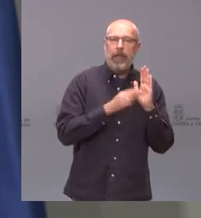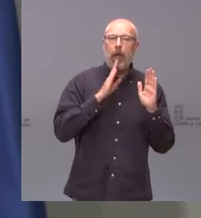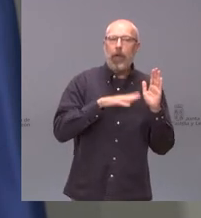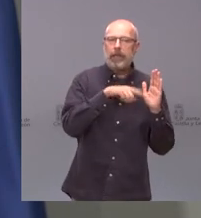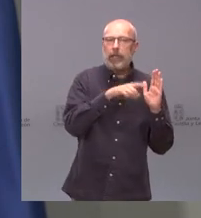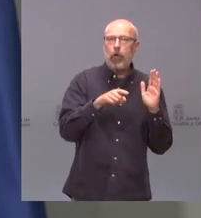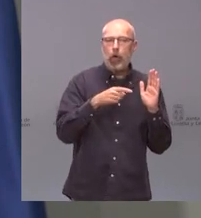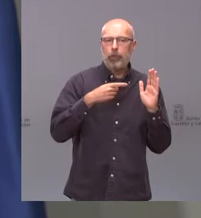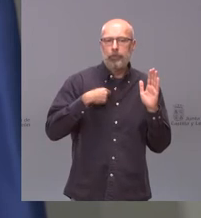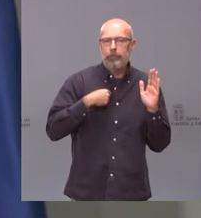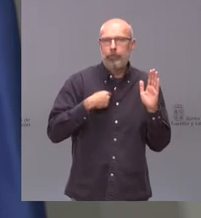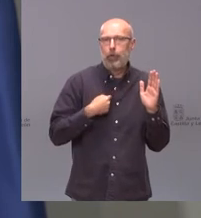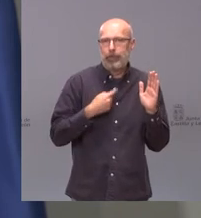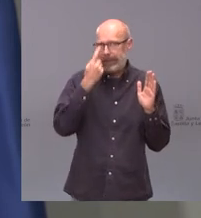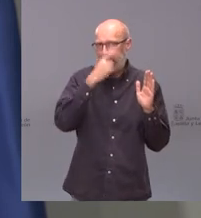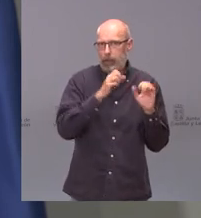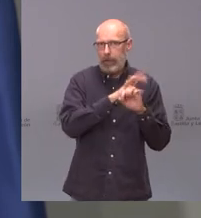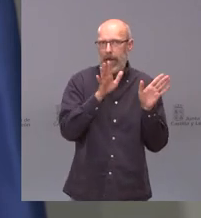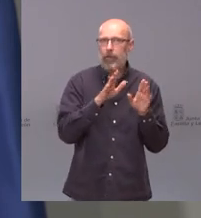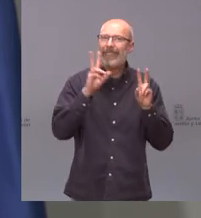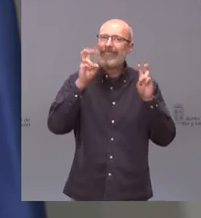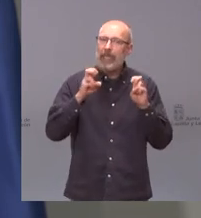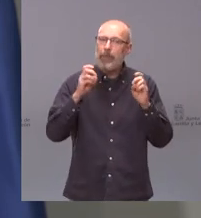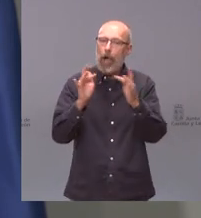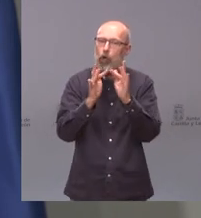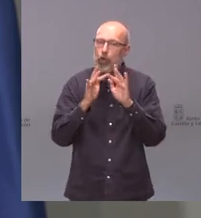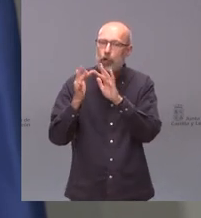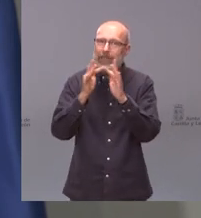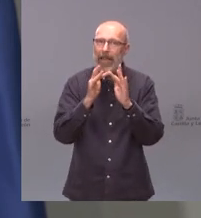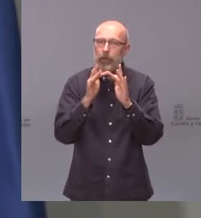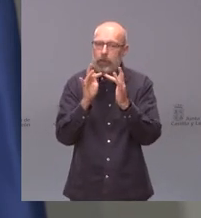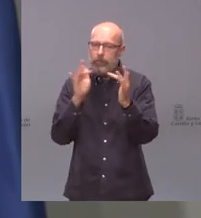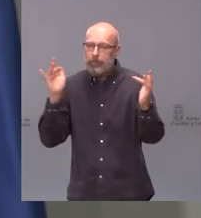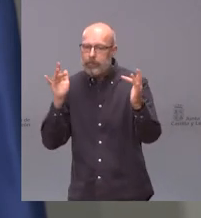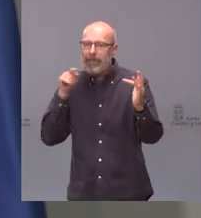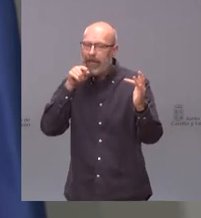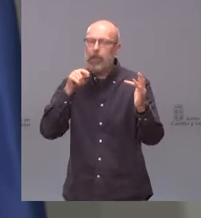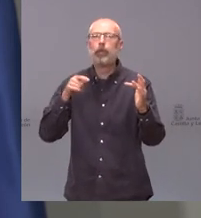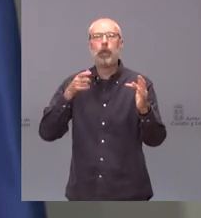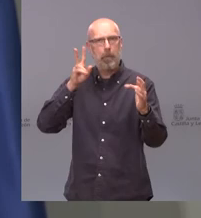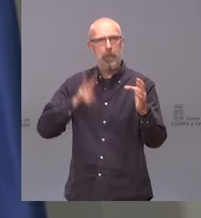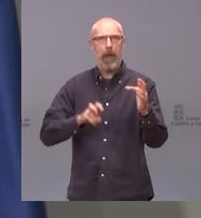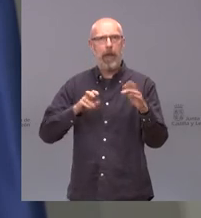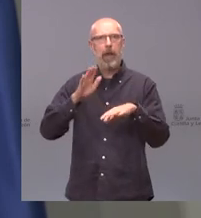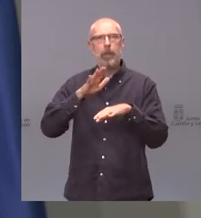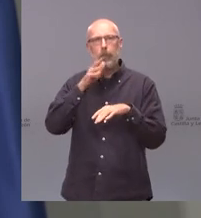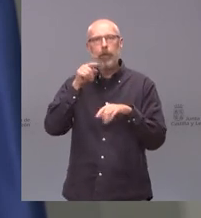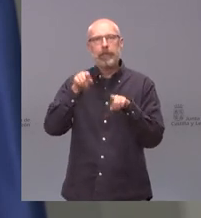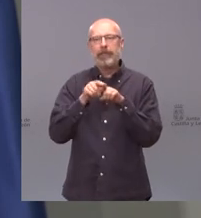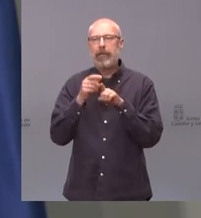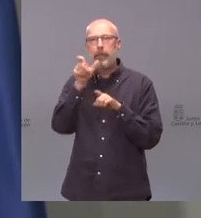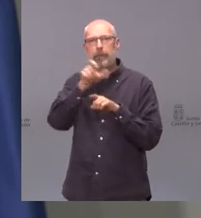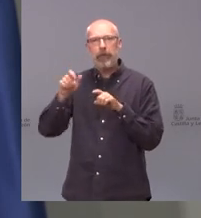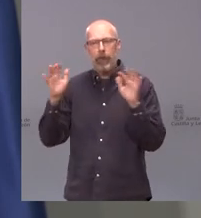la restricción del contacto social es la medida eficaz ¿por qué? porque es un virus que se transmite por aerosoles entonces cuando la gente está junta